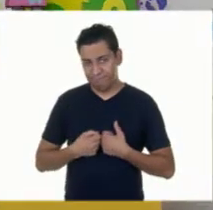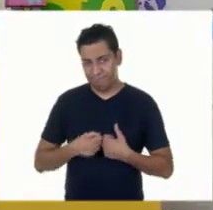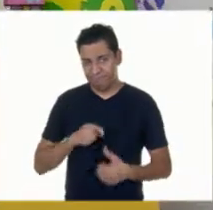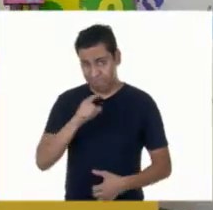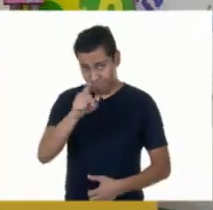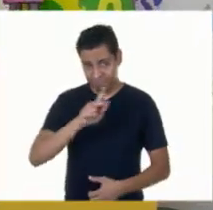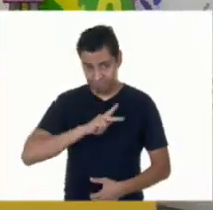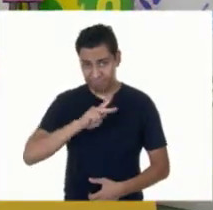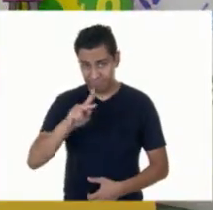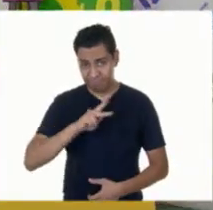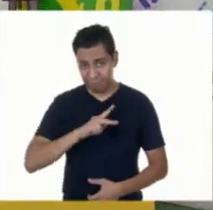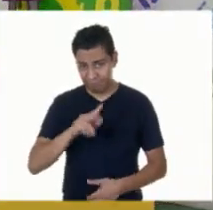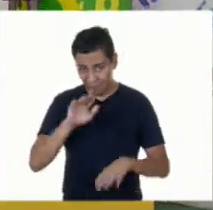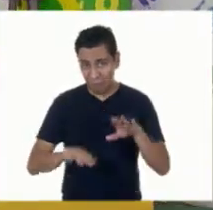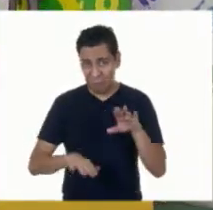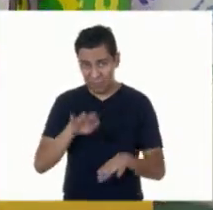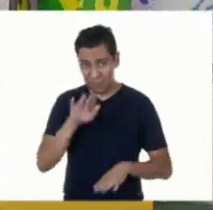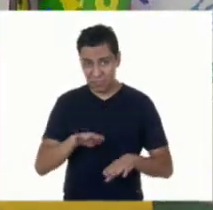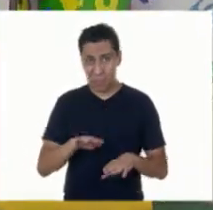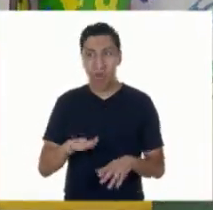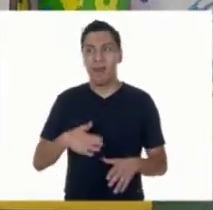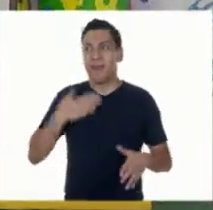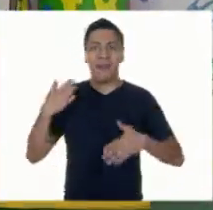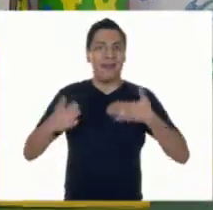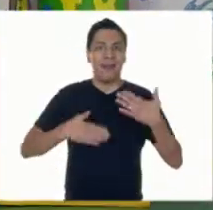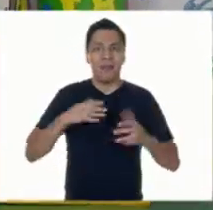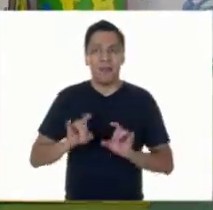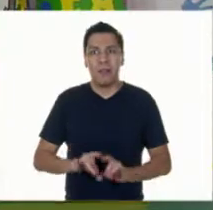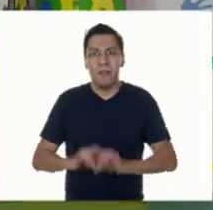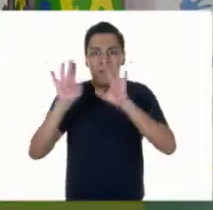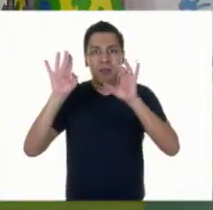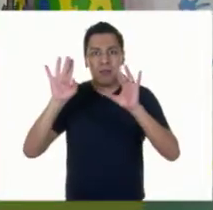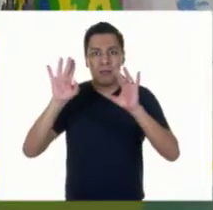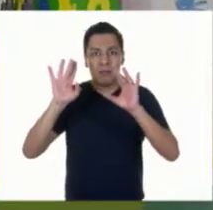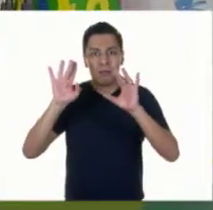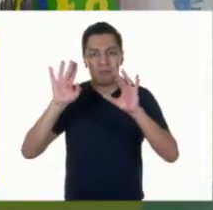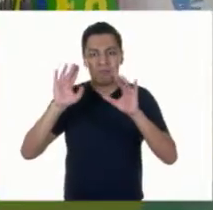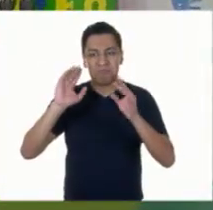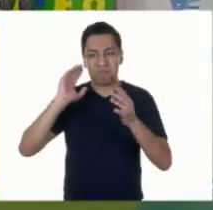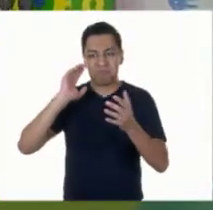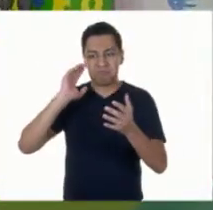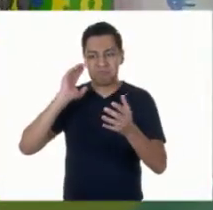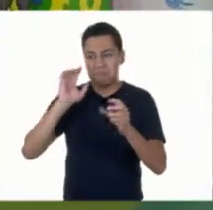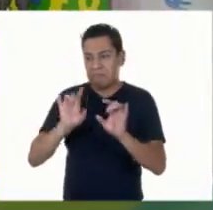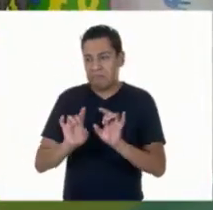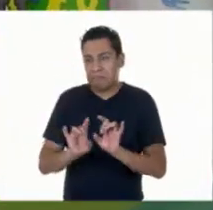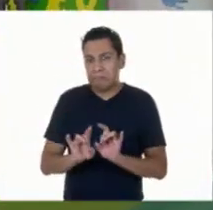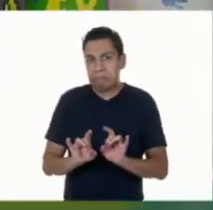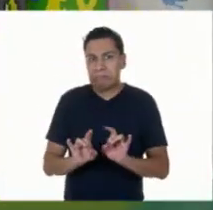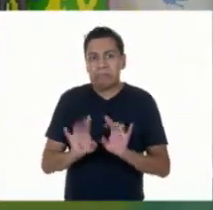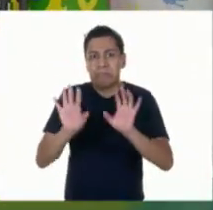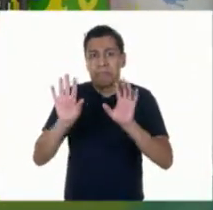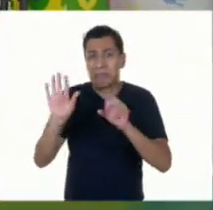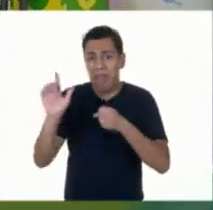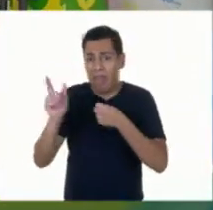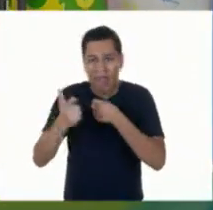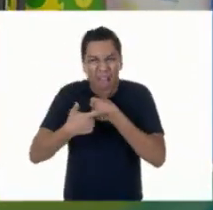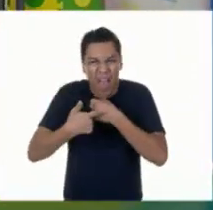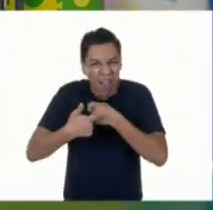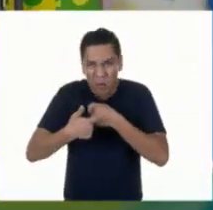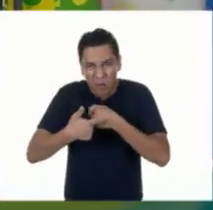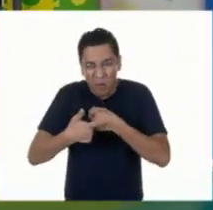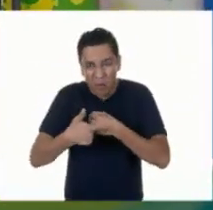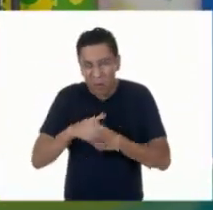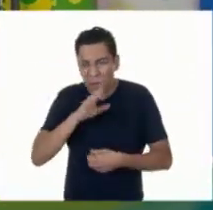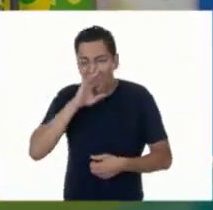Creen que todo va bien y de repente se quedan sin ganas de hacer cosas. Como yo, por ejemplo, me quedé sentada ahí un rato junto a la